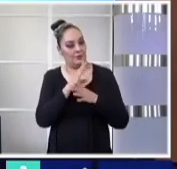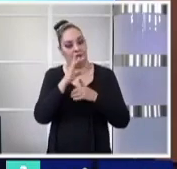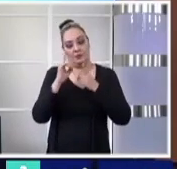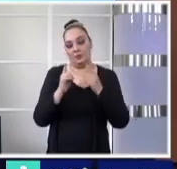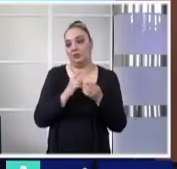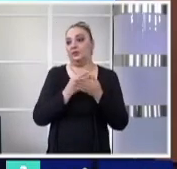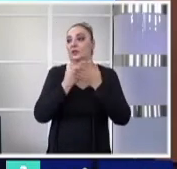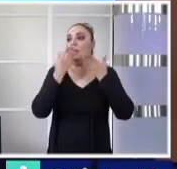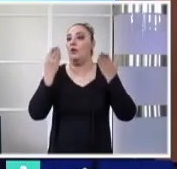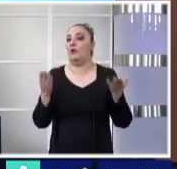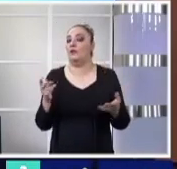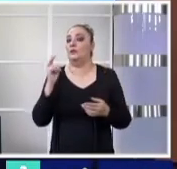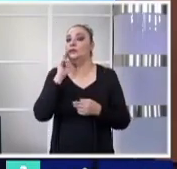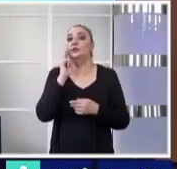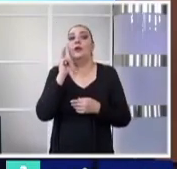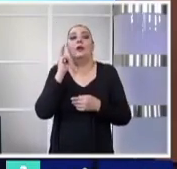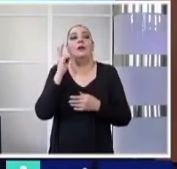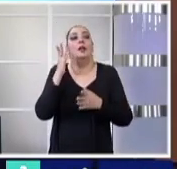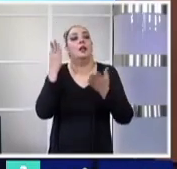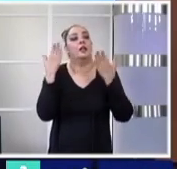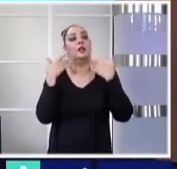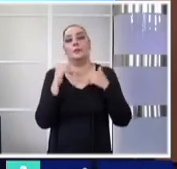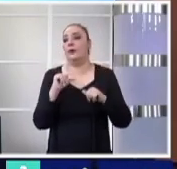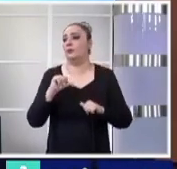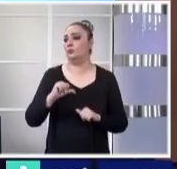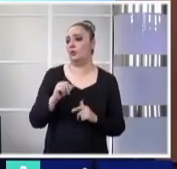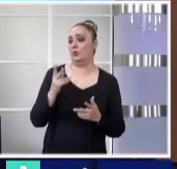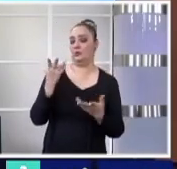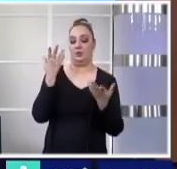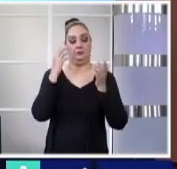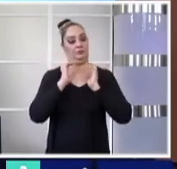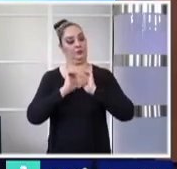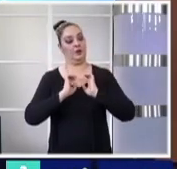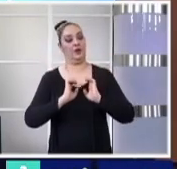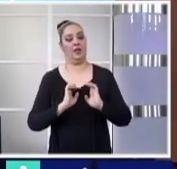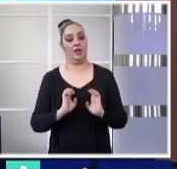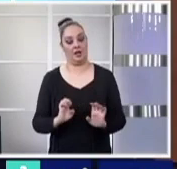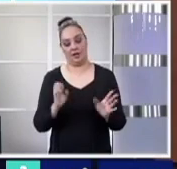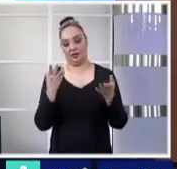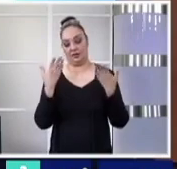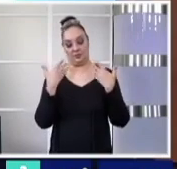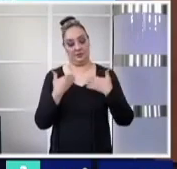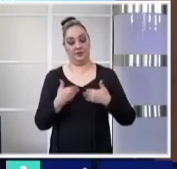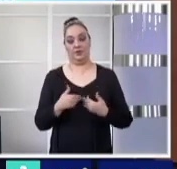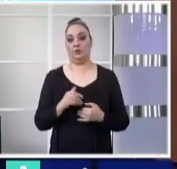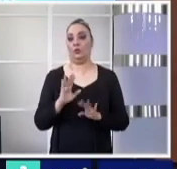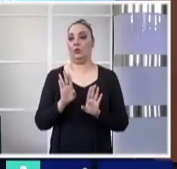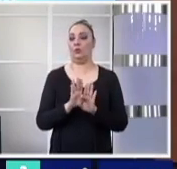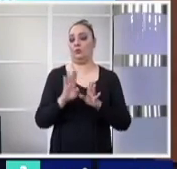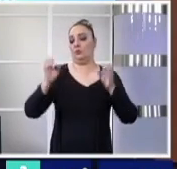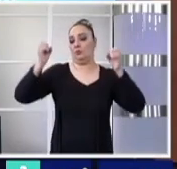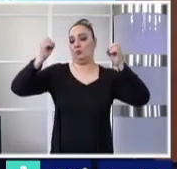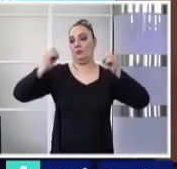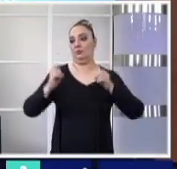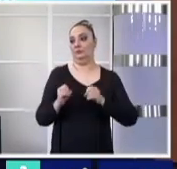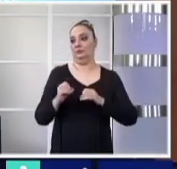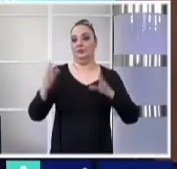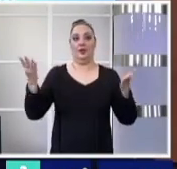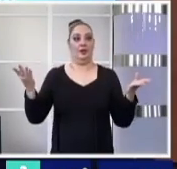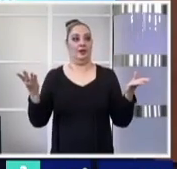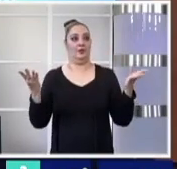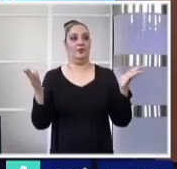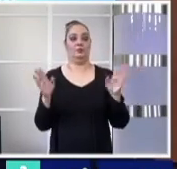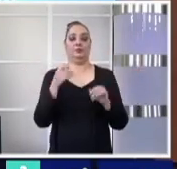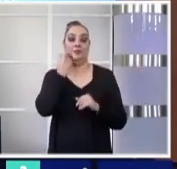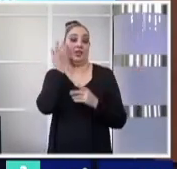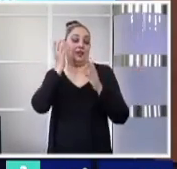Vamos con el Duque del Clima, que el día de hoy viene elegante, vestido prácticamente como un mago, porque quiere